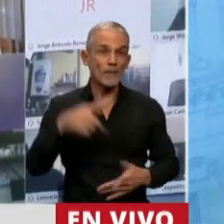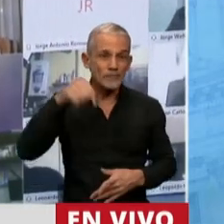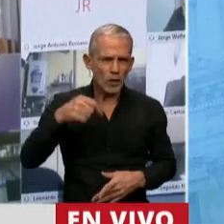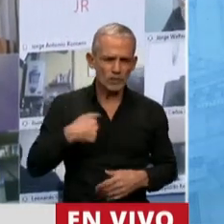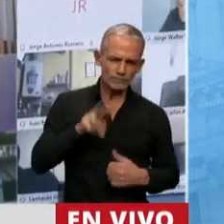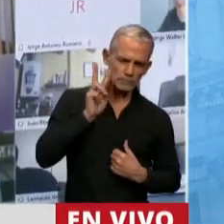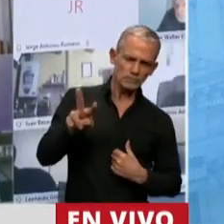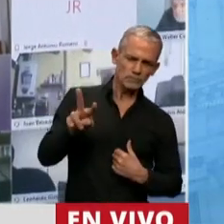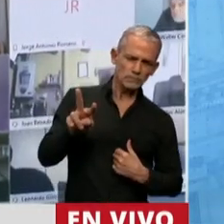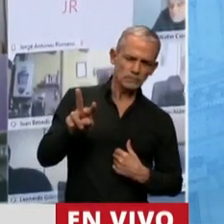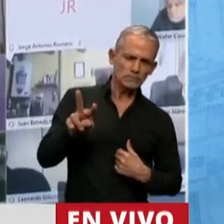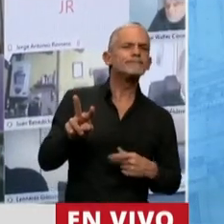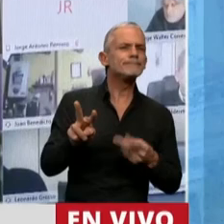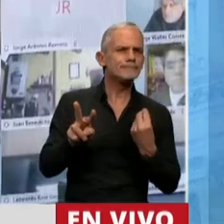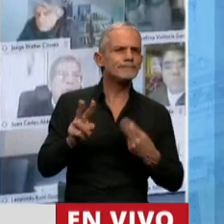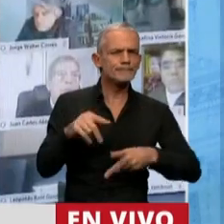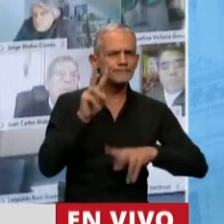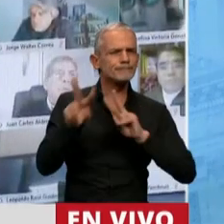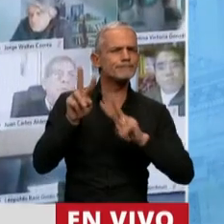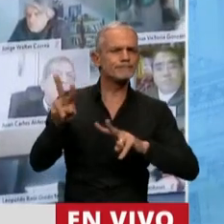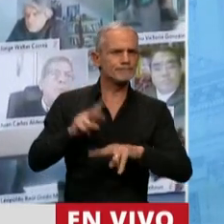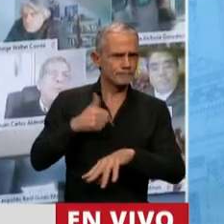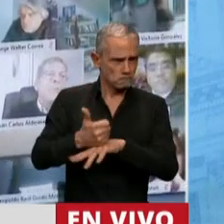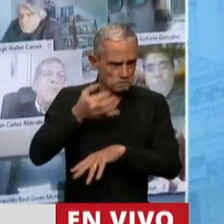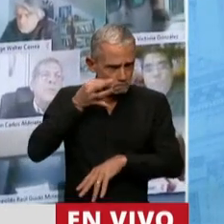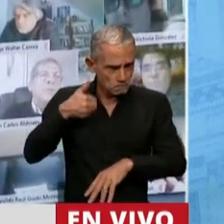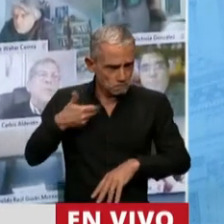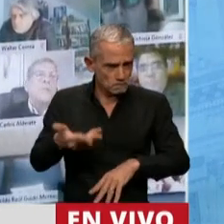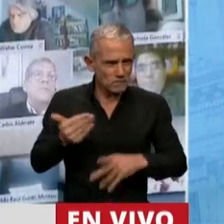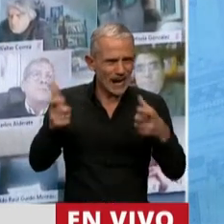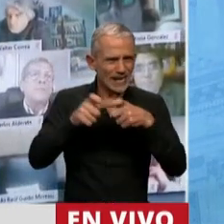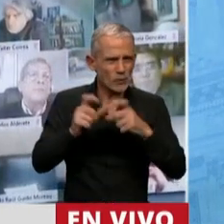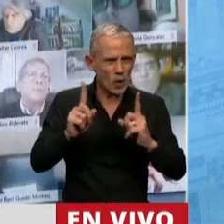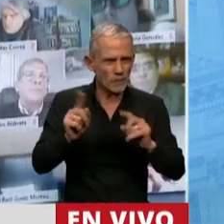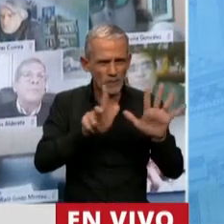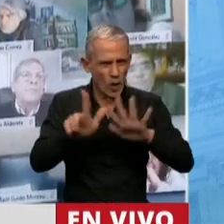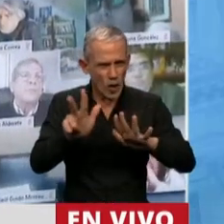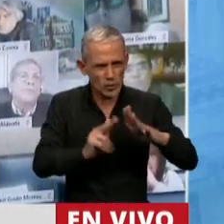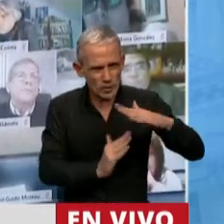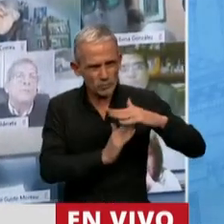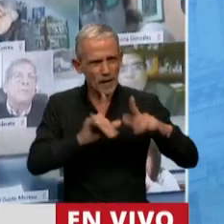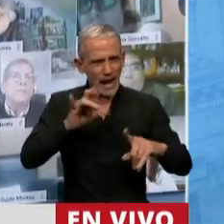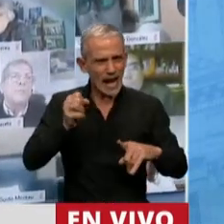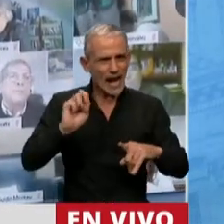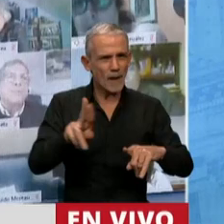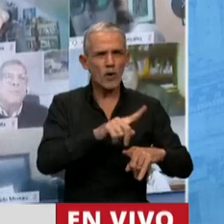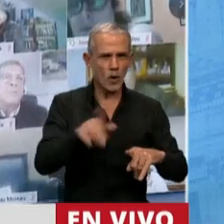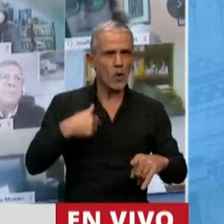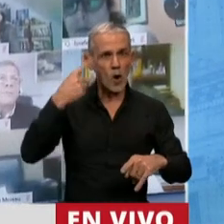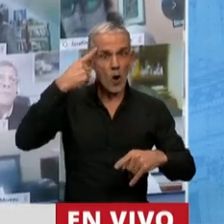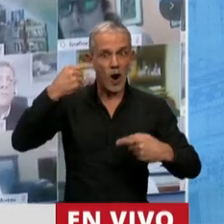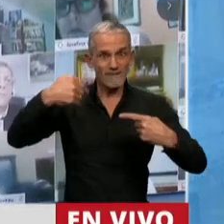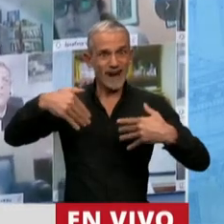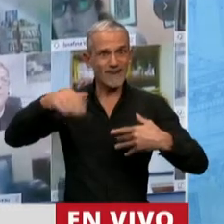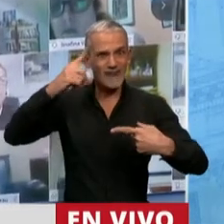observé y presencié en la reunión de labor la disposición a